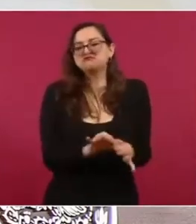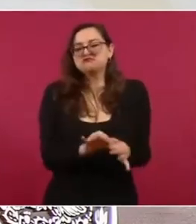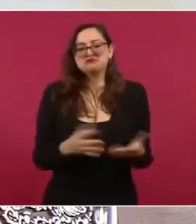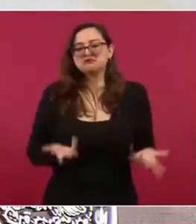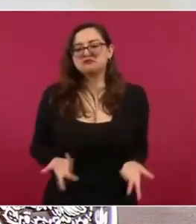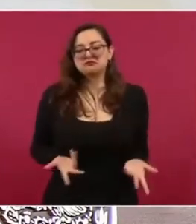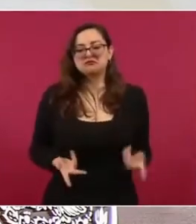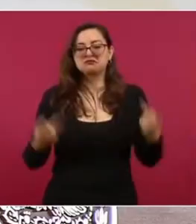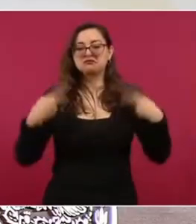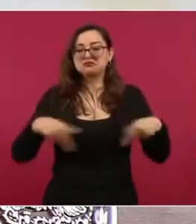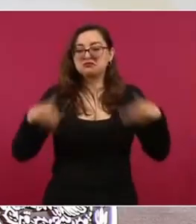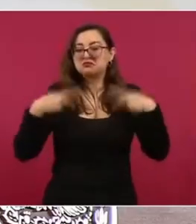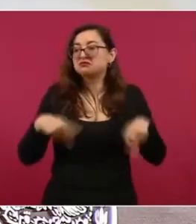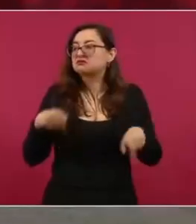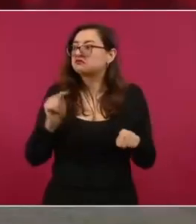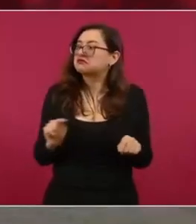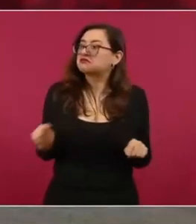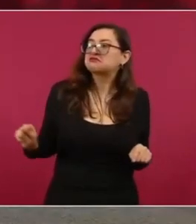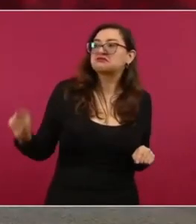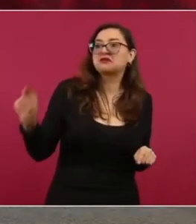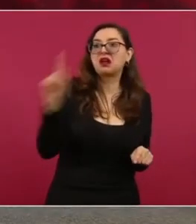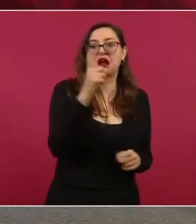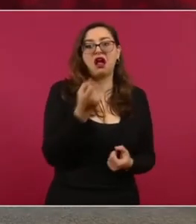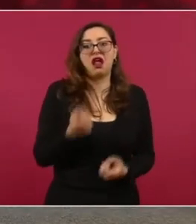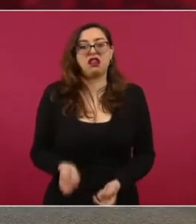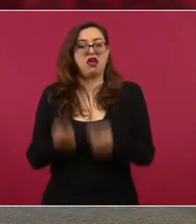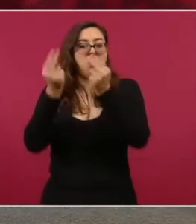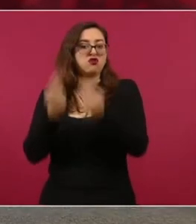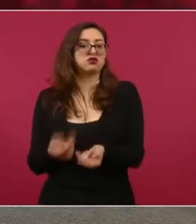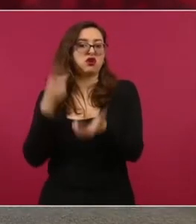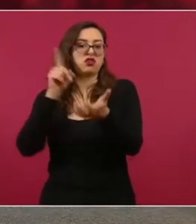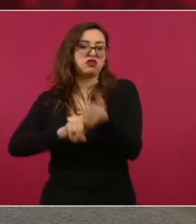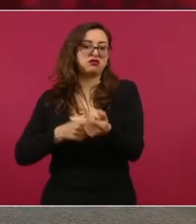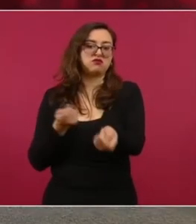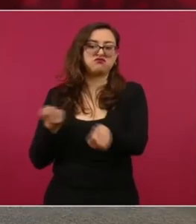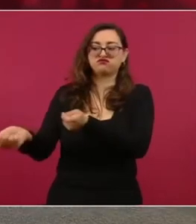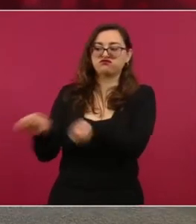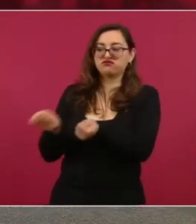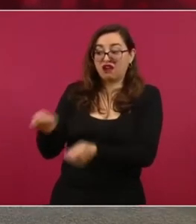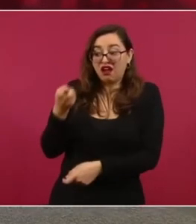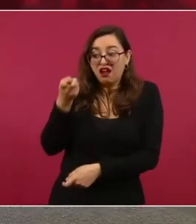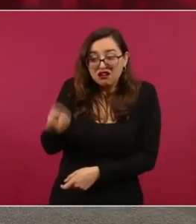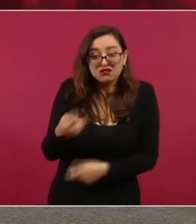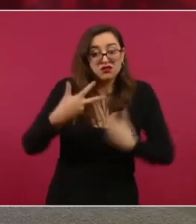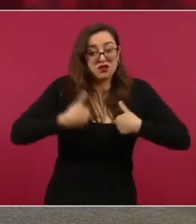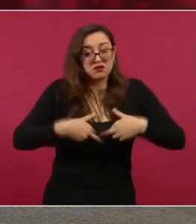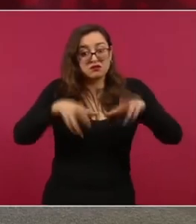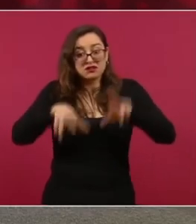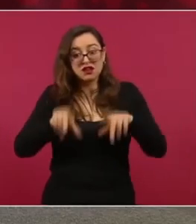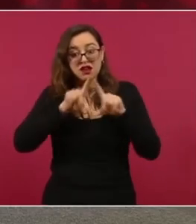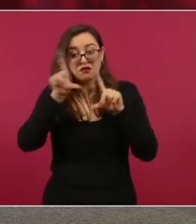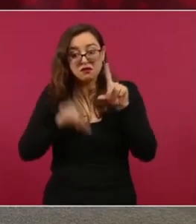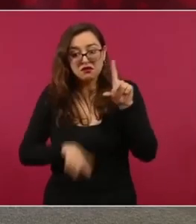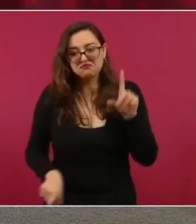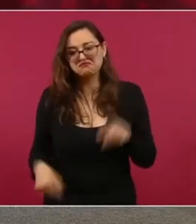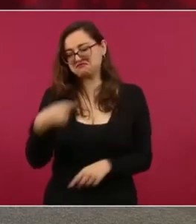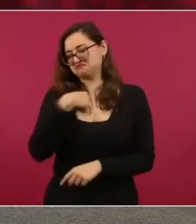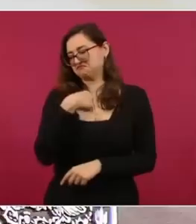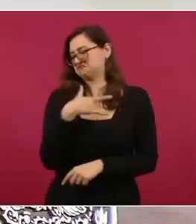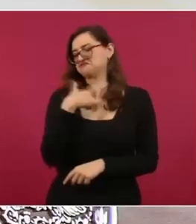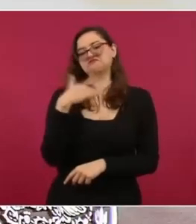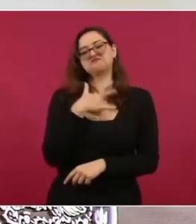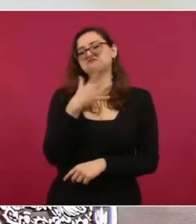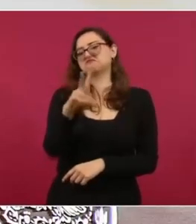personas que han encontrado un gran negocio ahí, yo no me siento representado por ello. Cuatro,